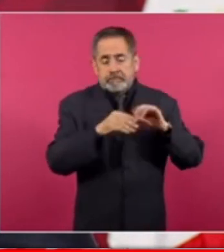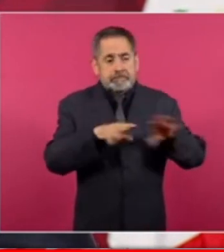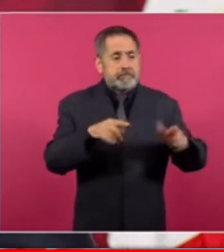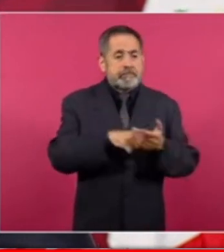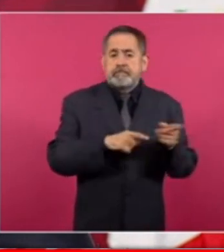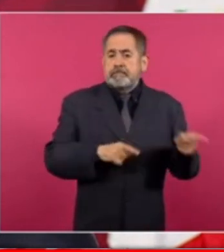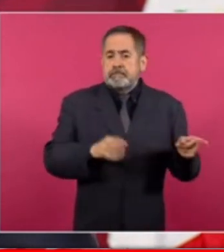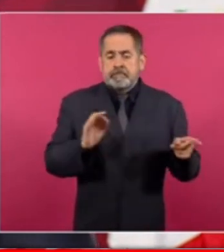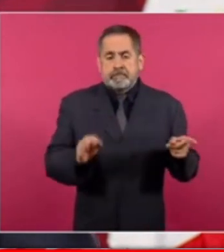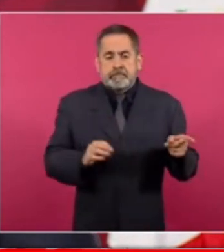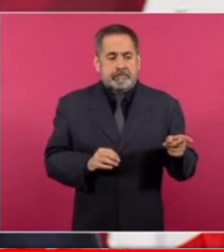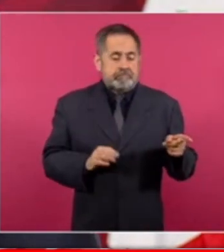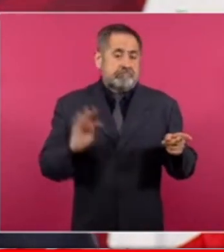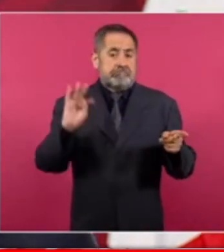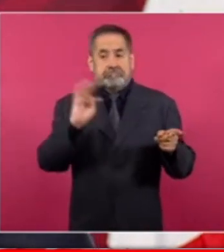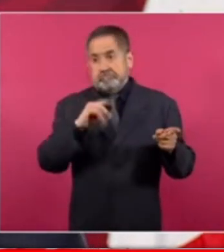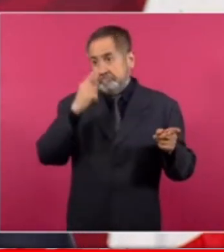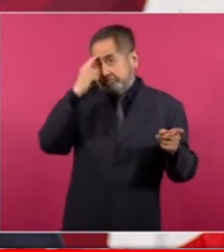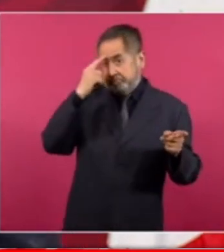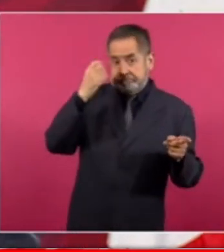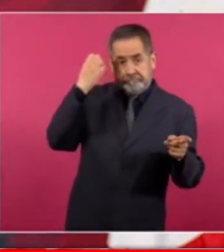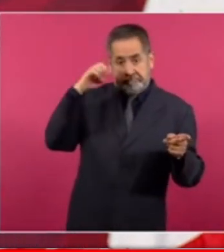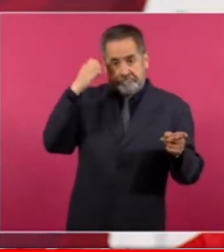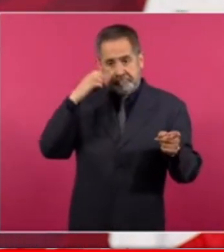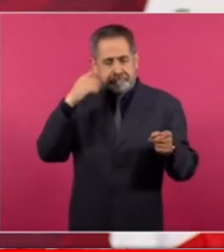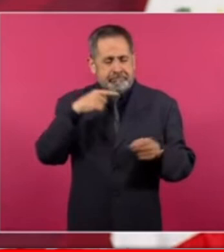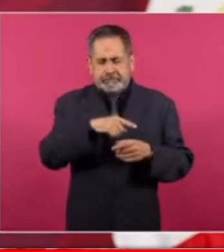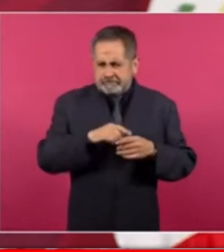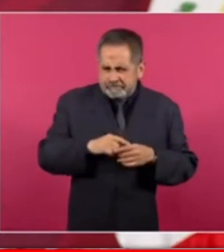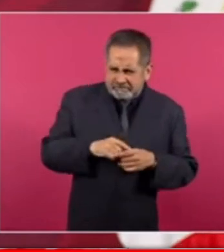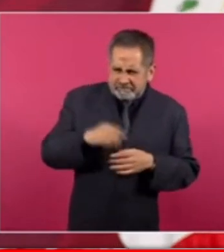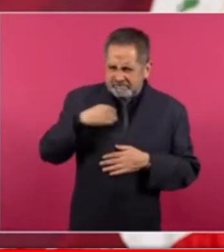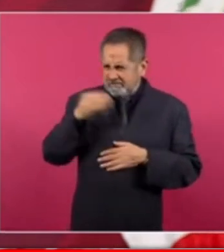y expertos en guerra sucia